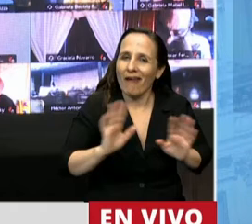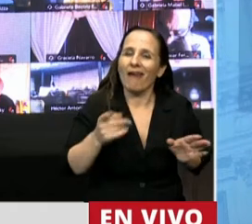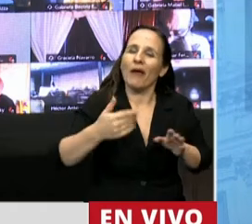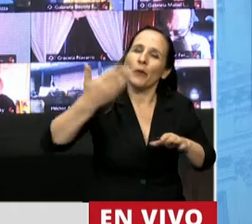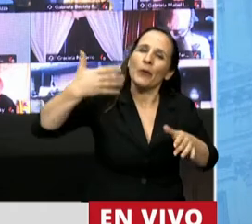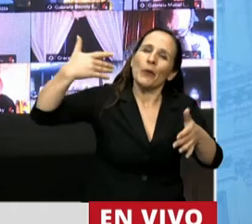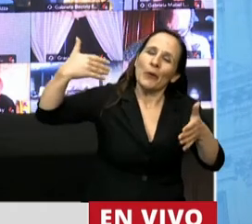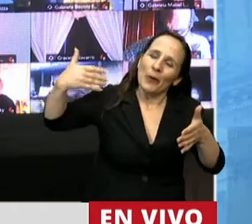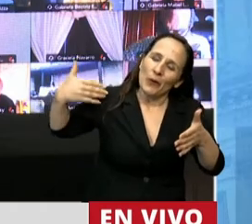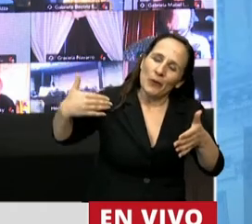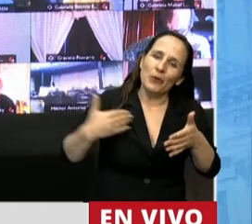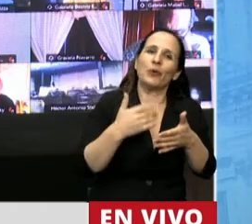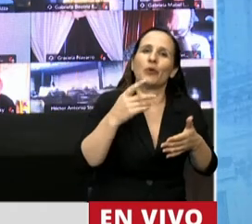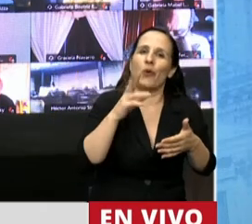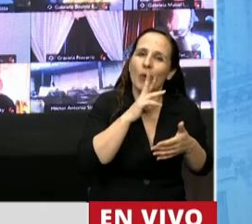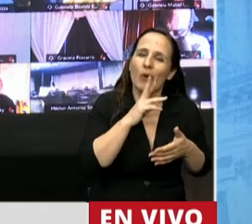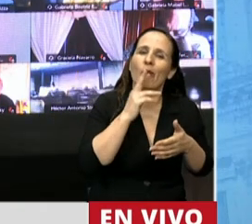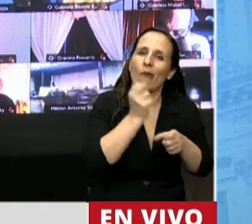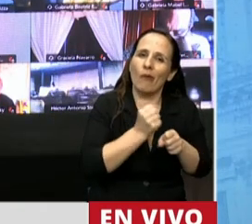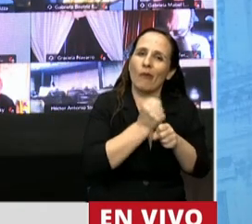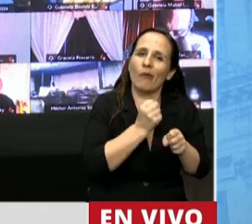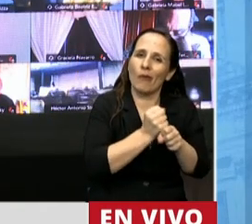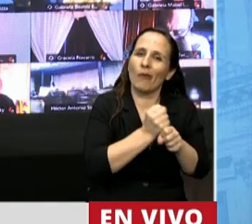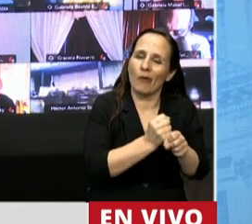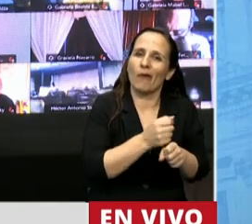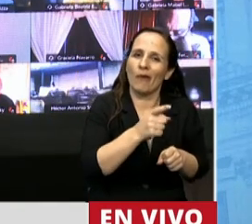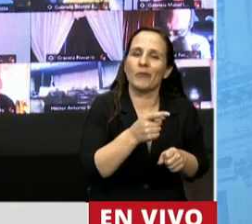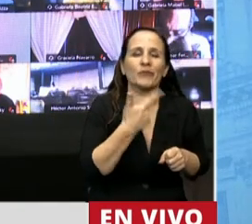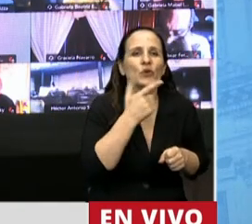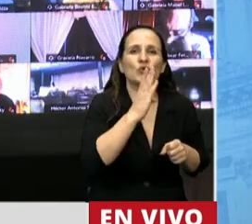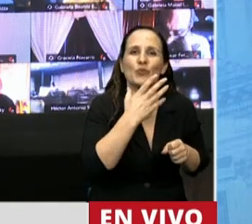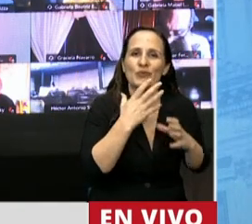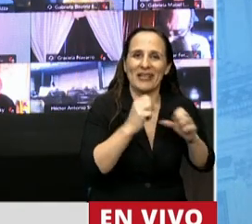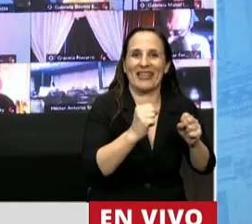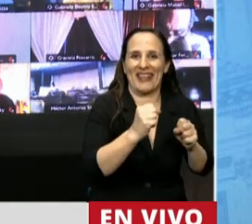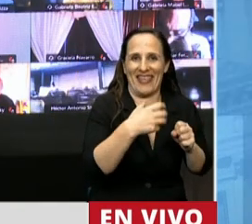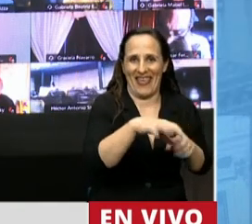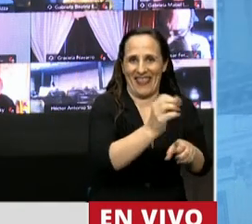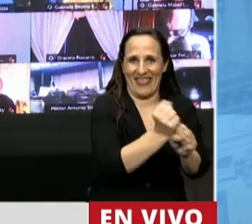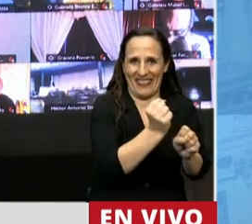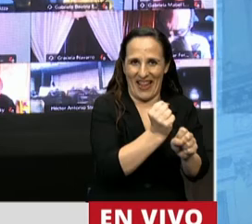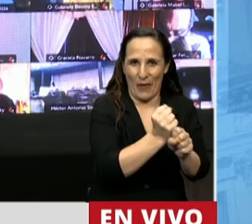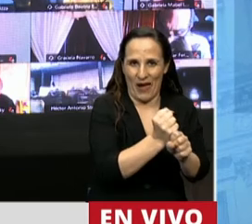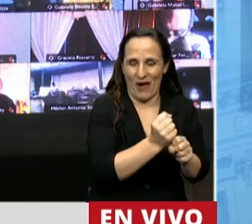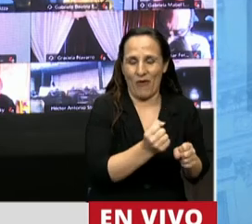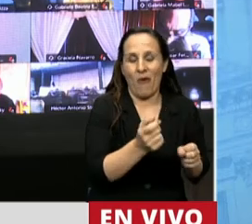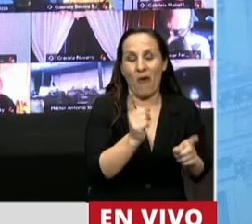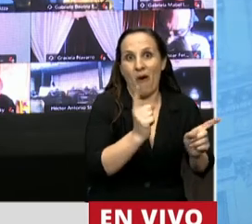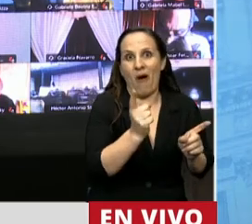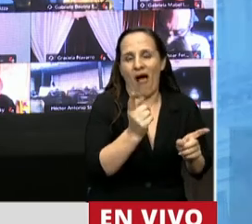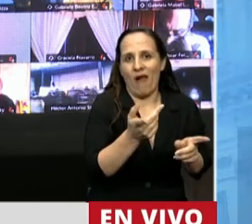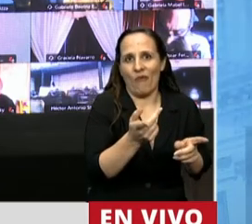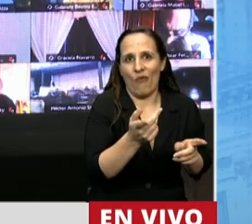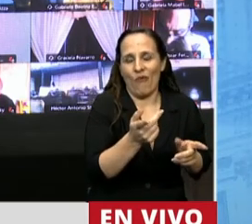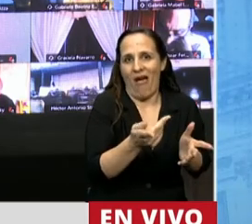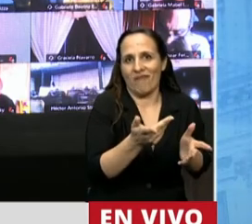trabajadoras que, siendo empleadas de la Subsecretaría de Trabajo, fueron víctimas de violencia de género y que hoy están a la